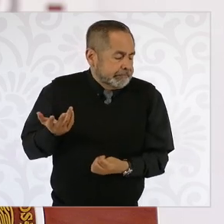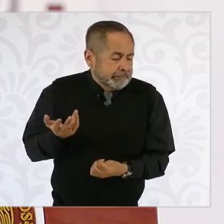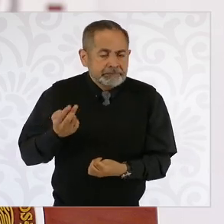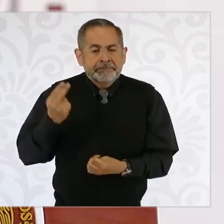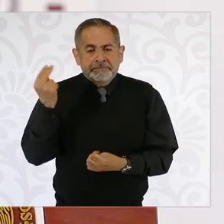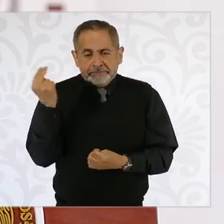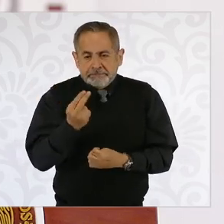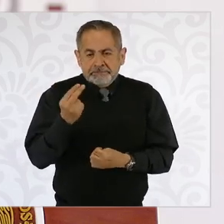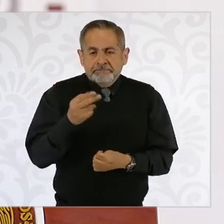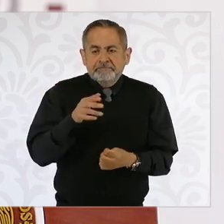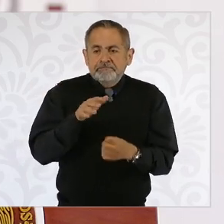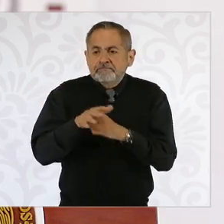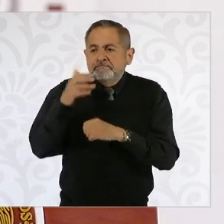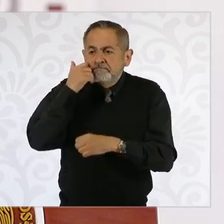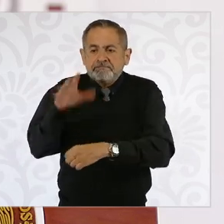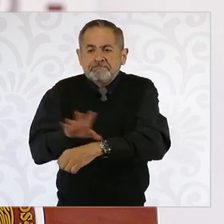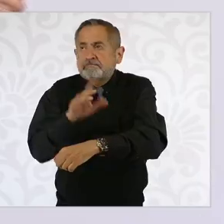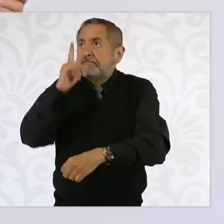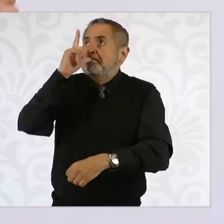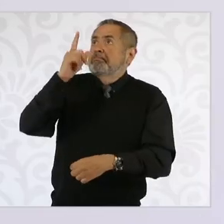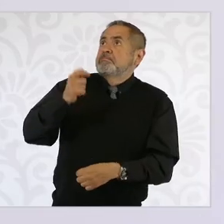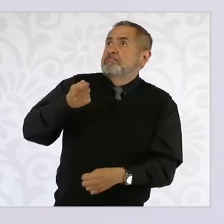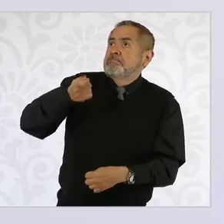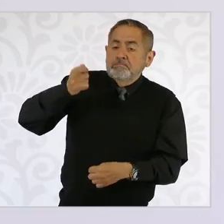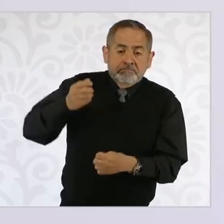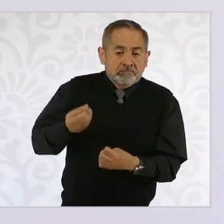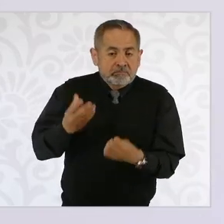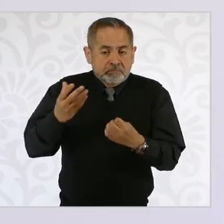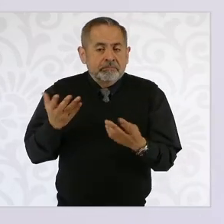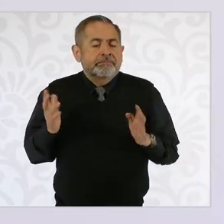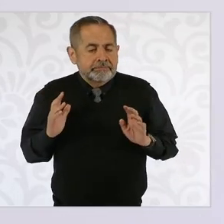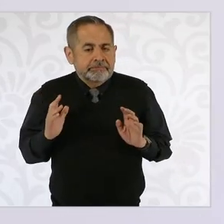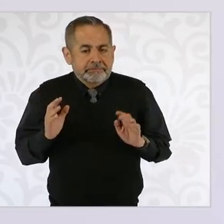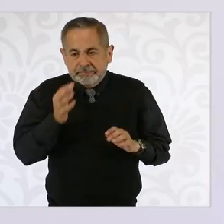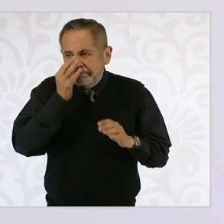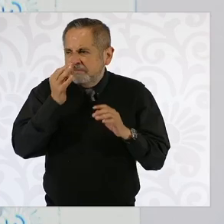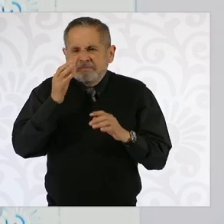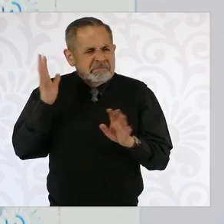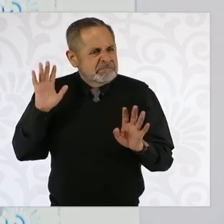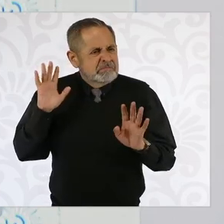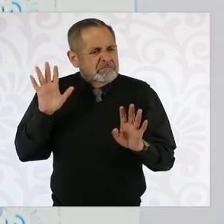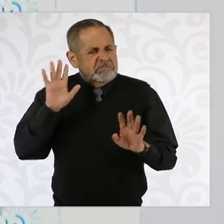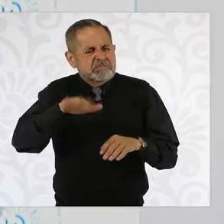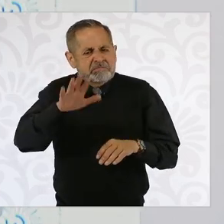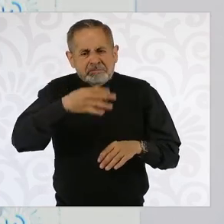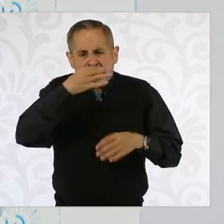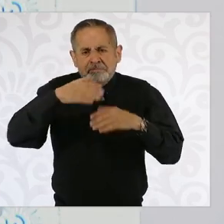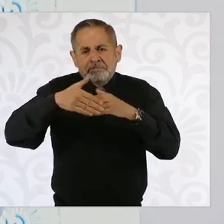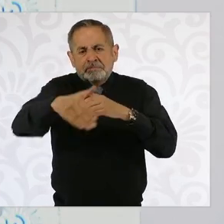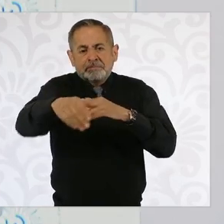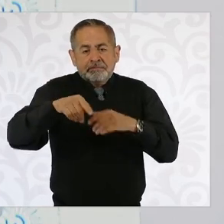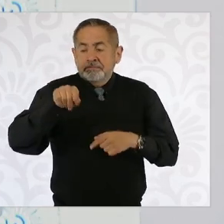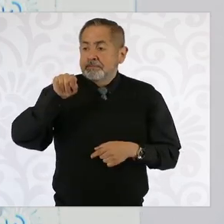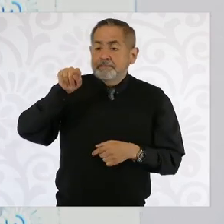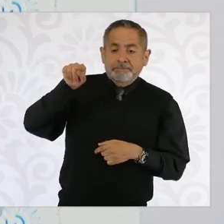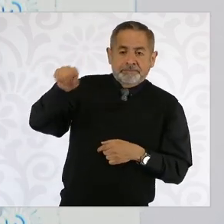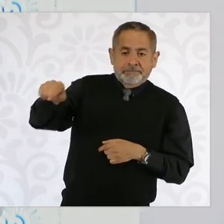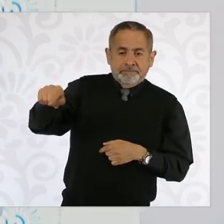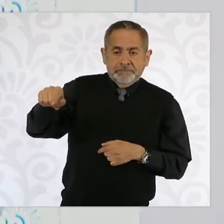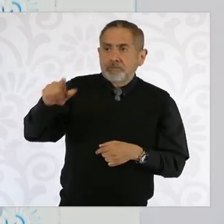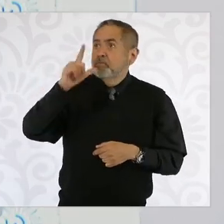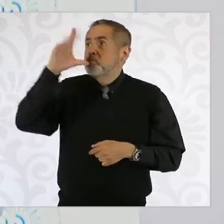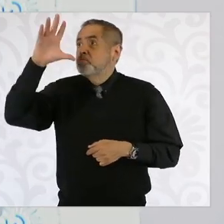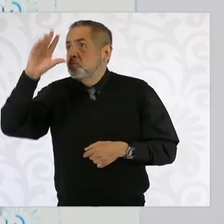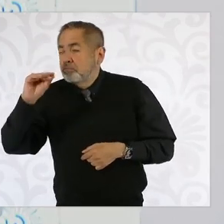acceso a la electricidad. Por cierto, en unos días se va a iluminar una de las comunidades que no tenía